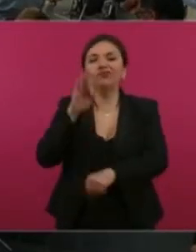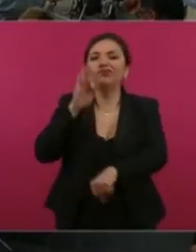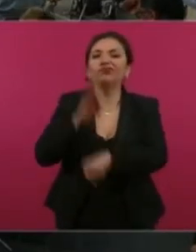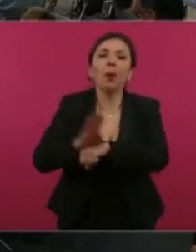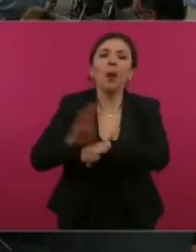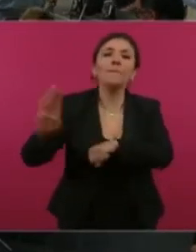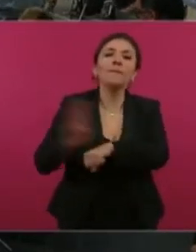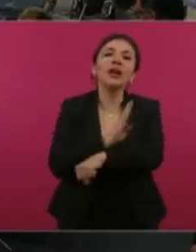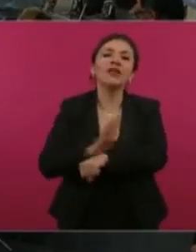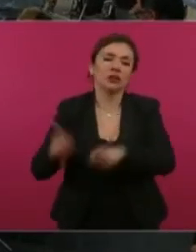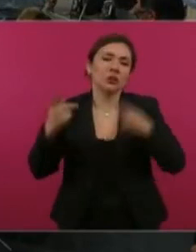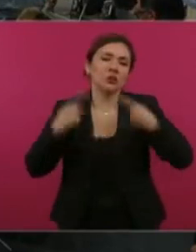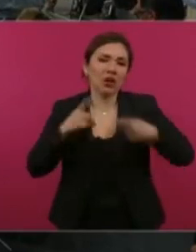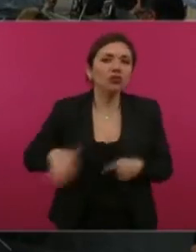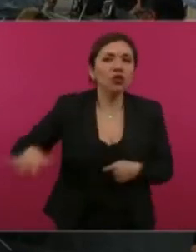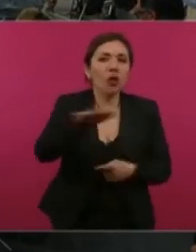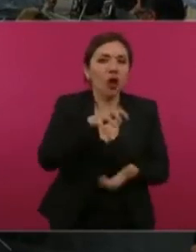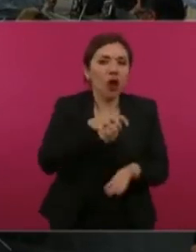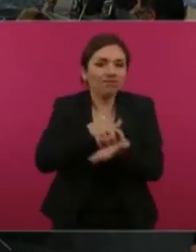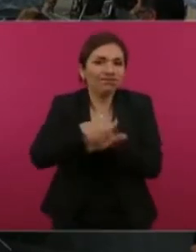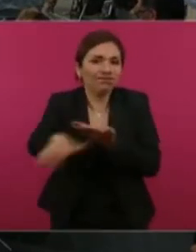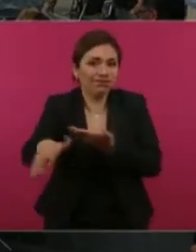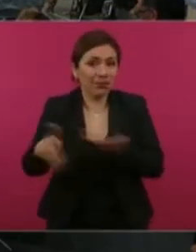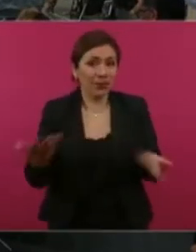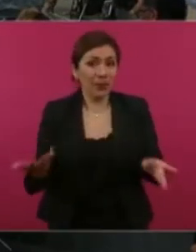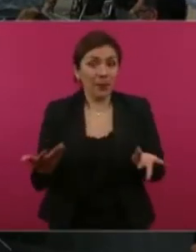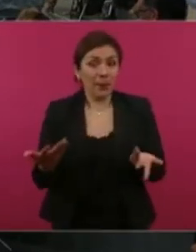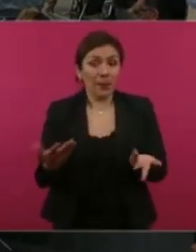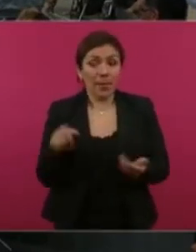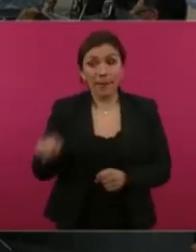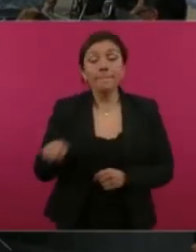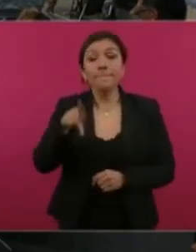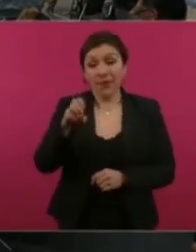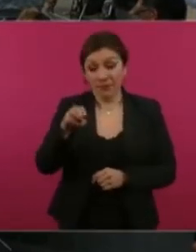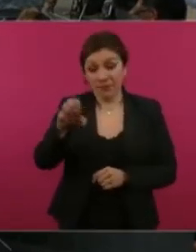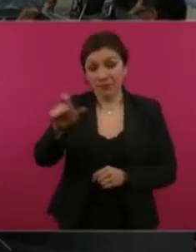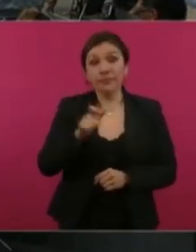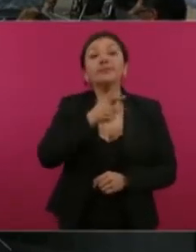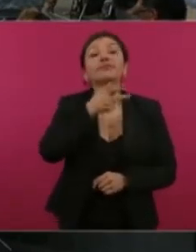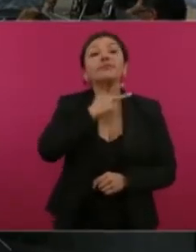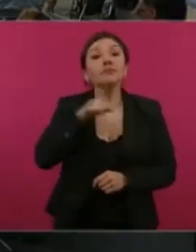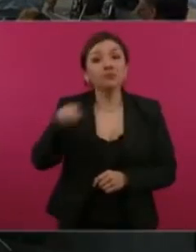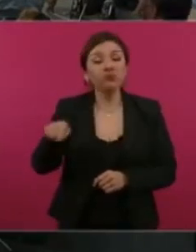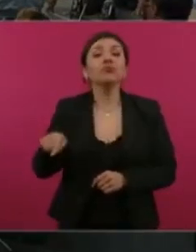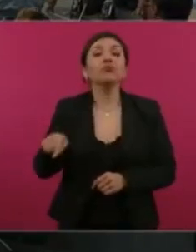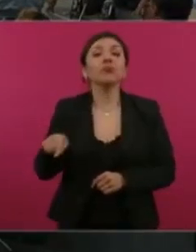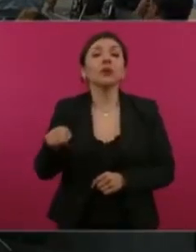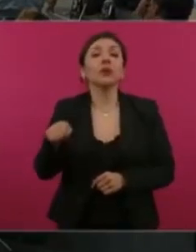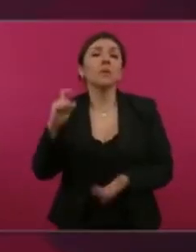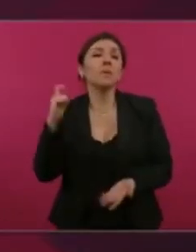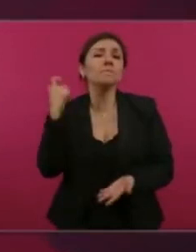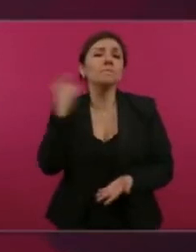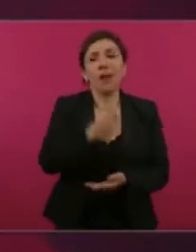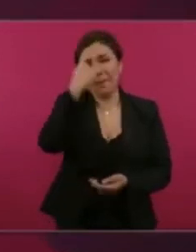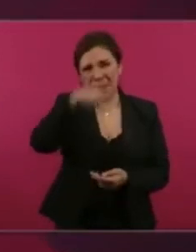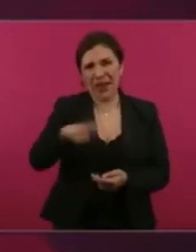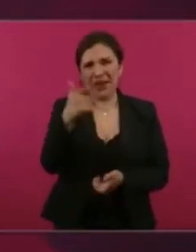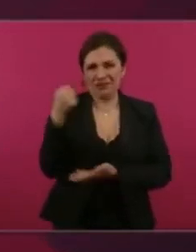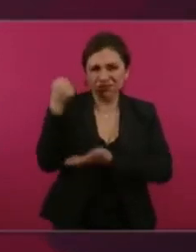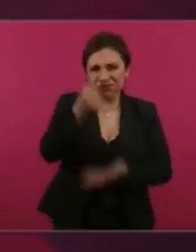pueblo, porque Pemex aporta al presupuesto nacional